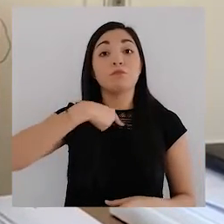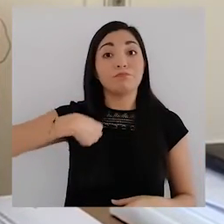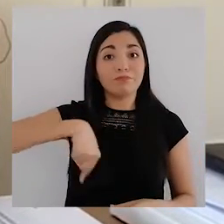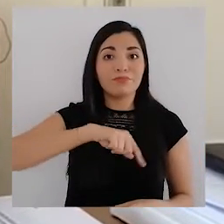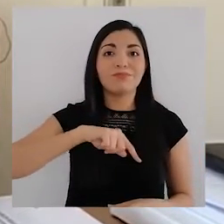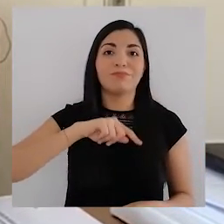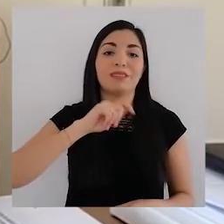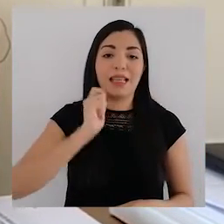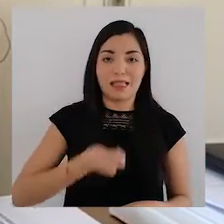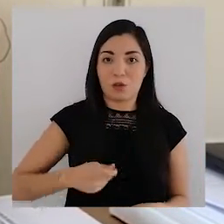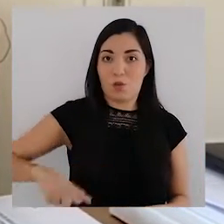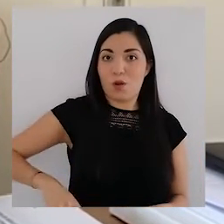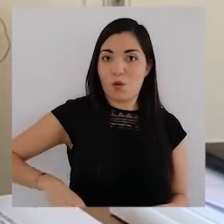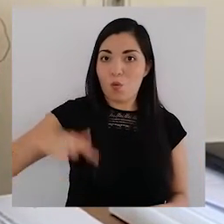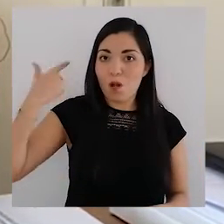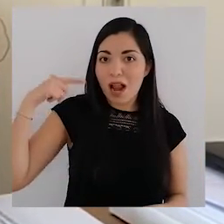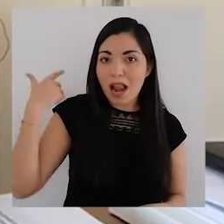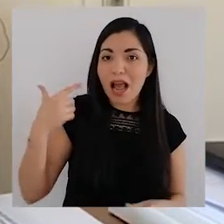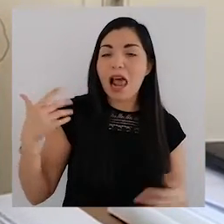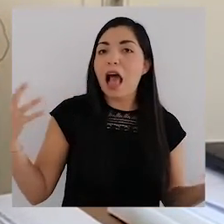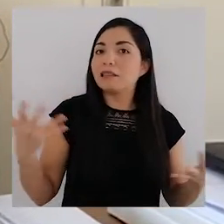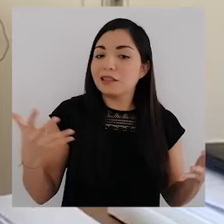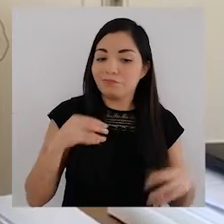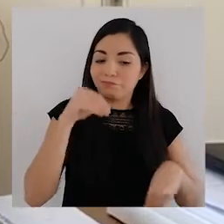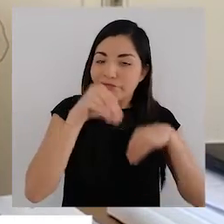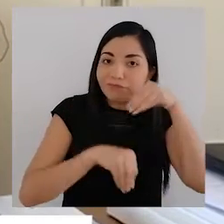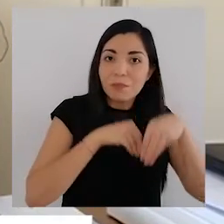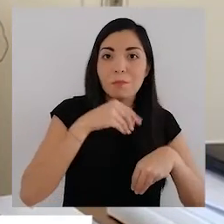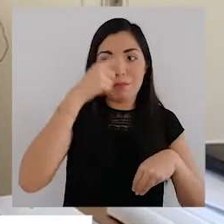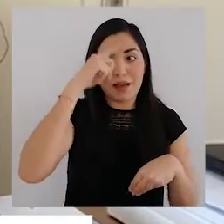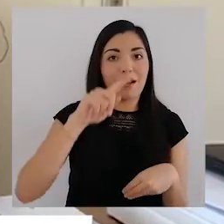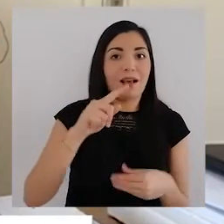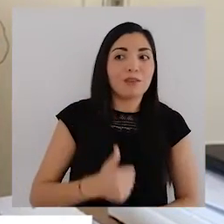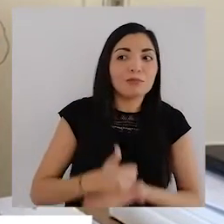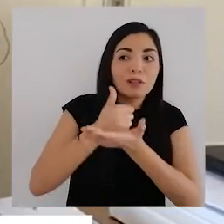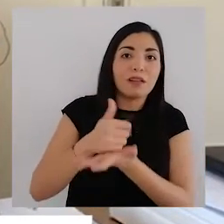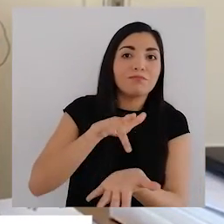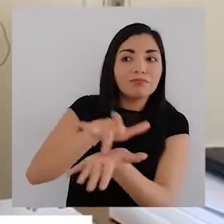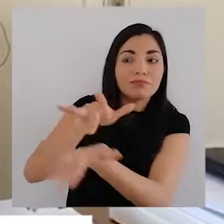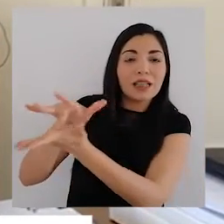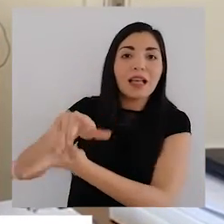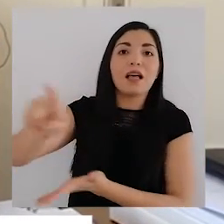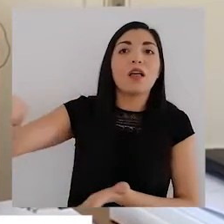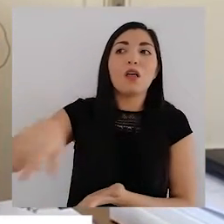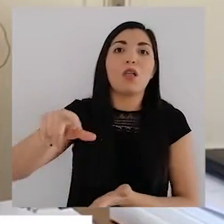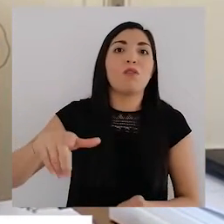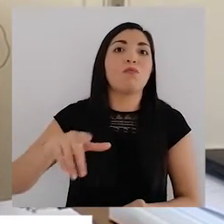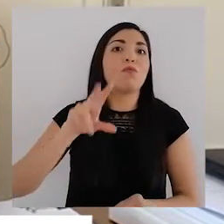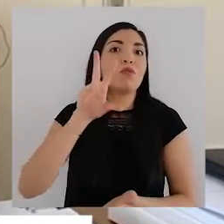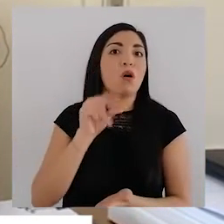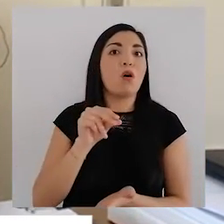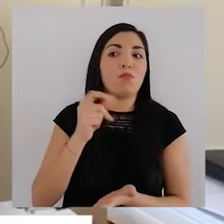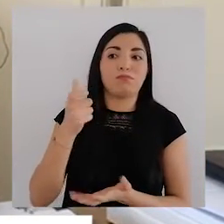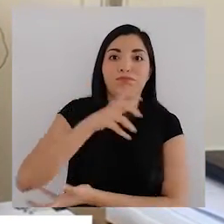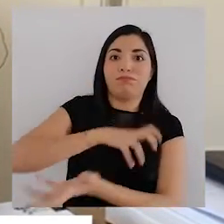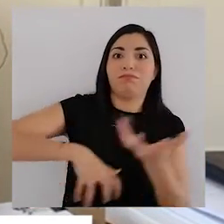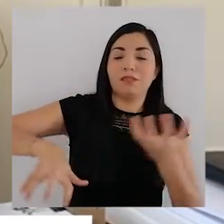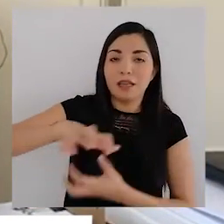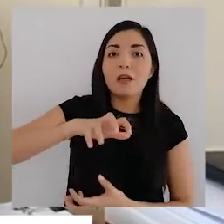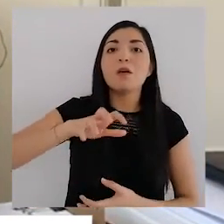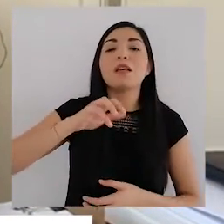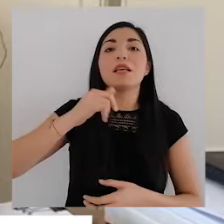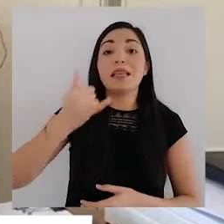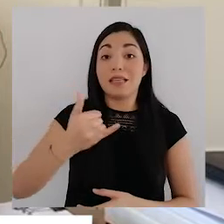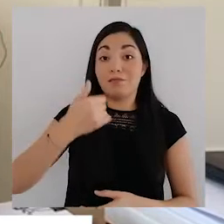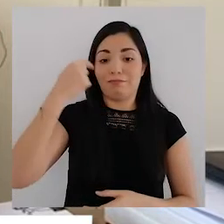que el gobierno de Guadalajara hace toda la suma de esfuerzos para que la afectación económica sea la menor porque la agenda que queremos priorizar